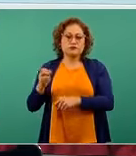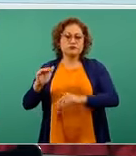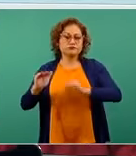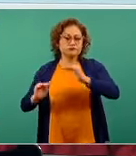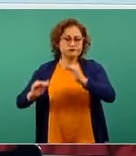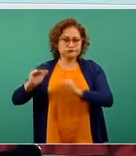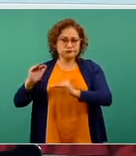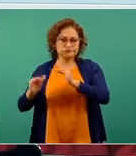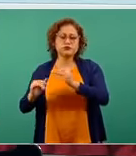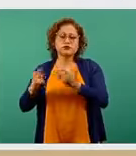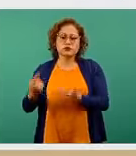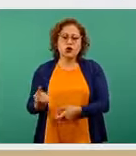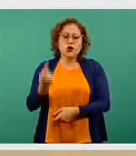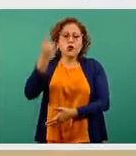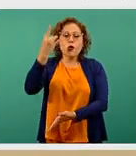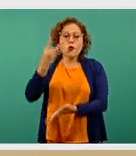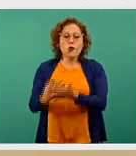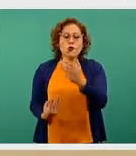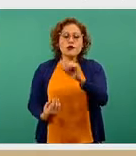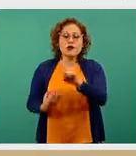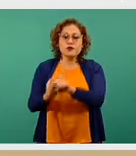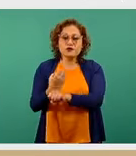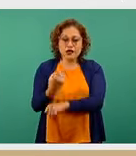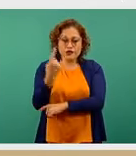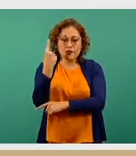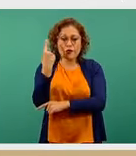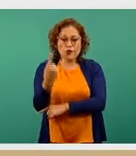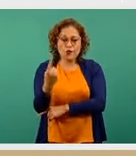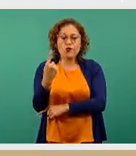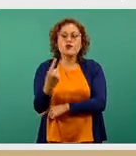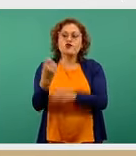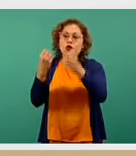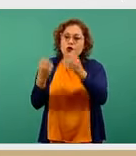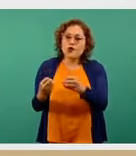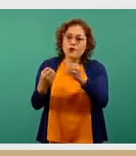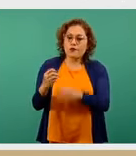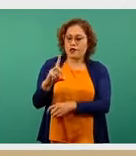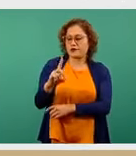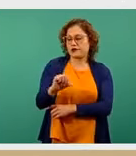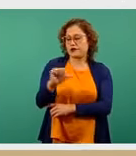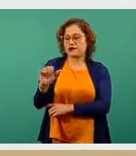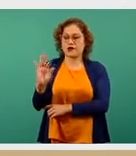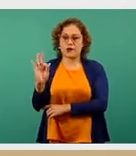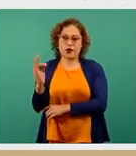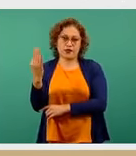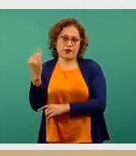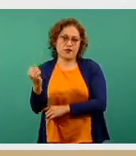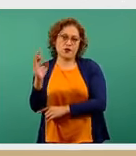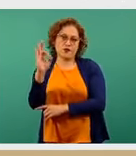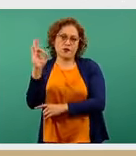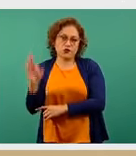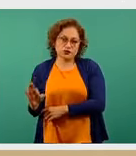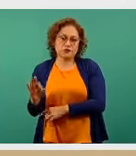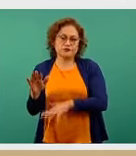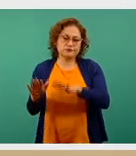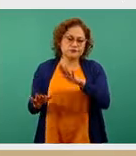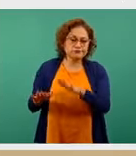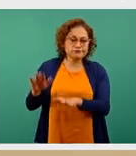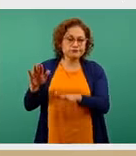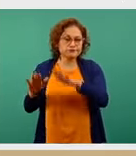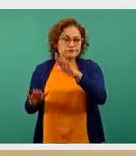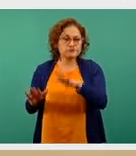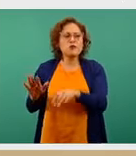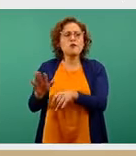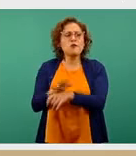una entidad que está ocupando este rango entre un 30 y un 49 por ciento. Un día a veces no está, otro día está. Y eso es porque